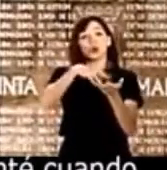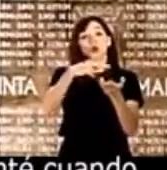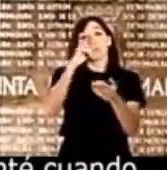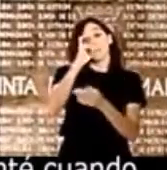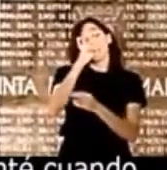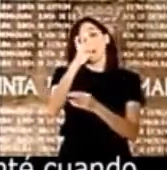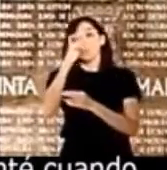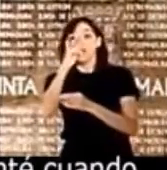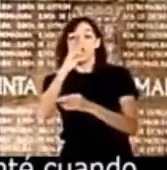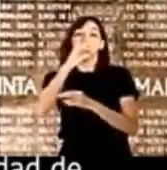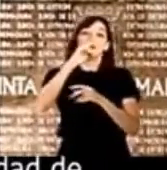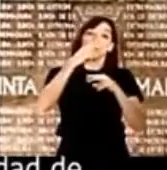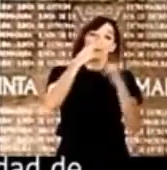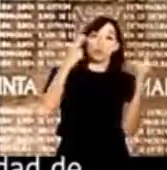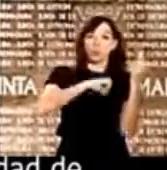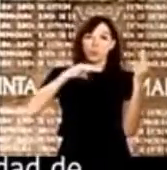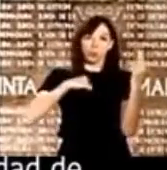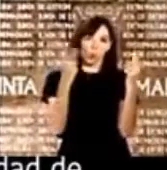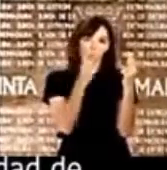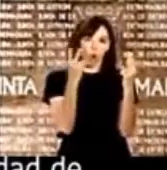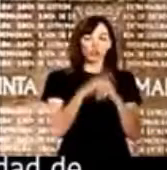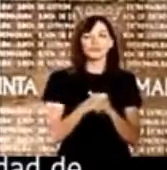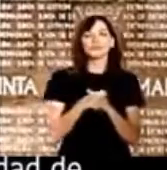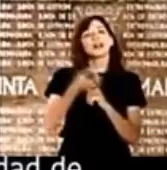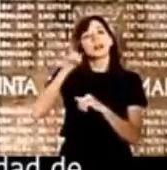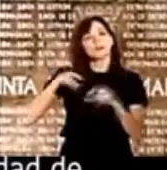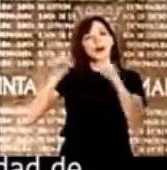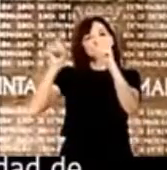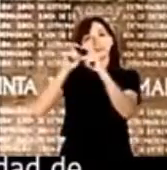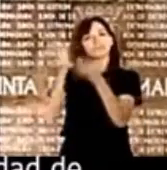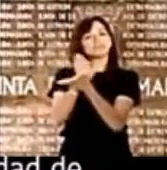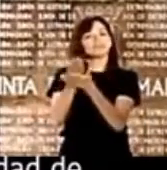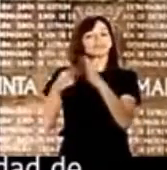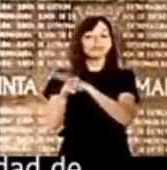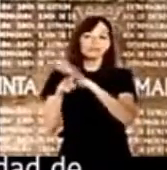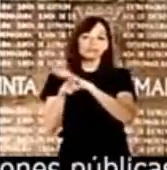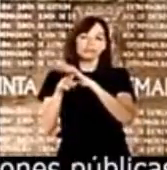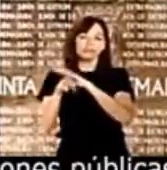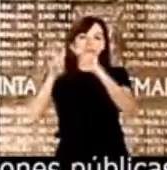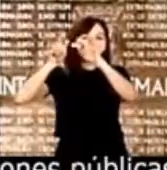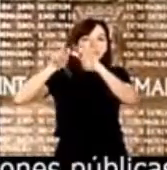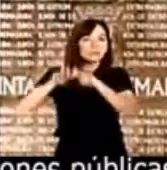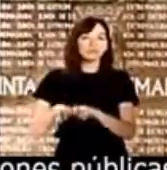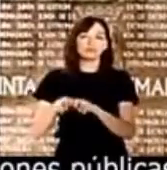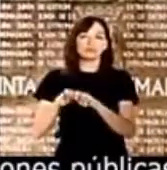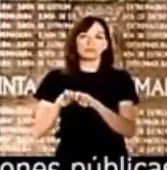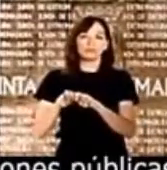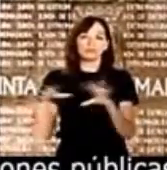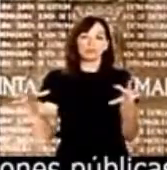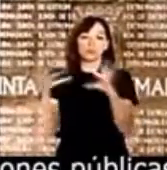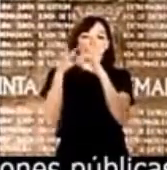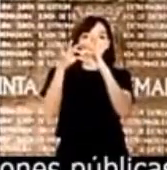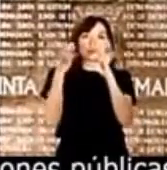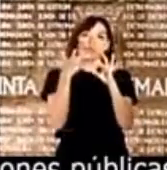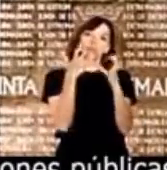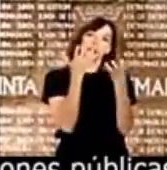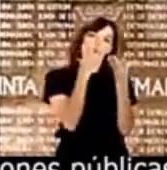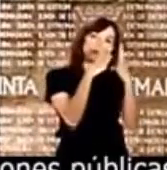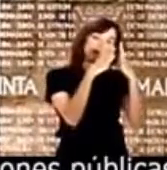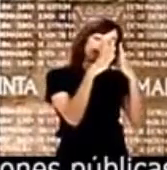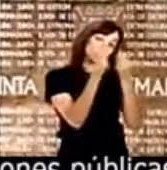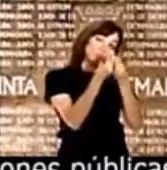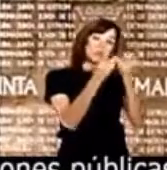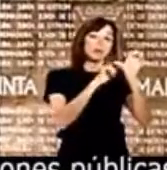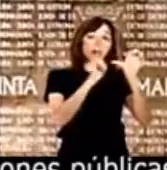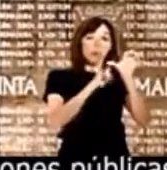MAGI, las fundaciones públicas que actúen como gestoras de las actividades de investigación en centros adscritos a la Junta de Extremadura que